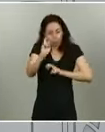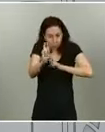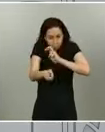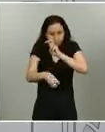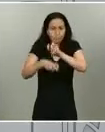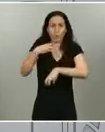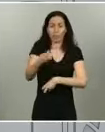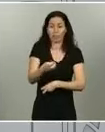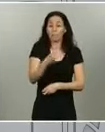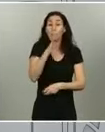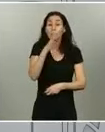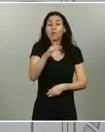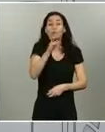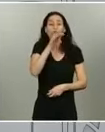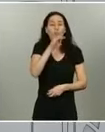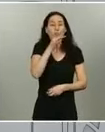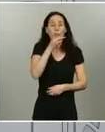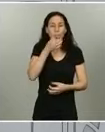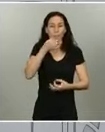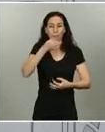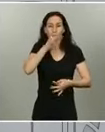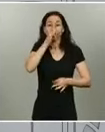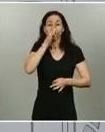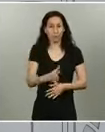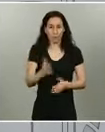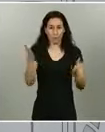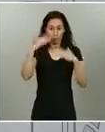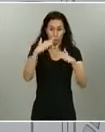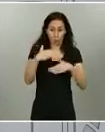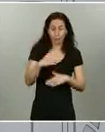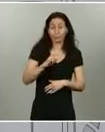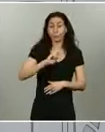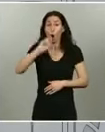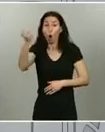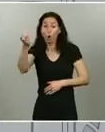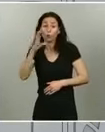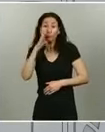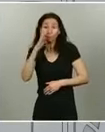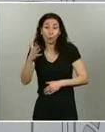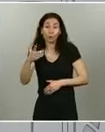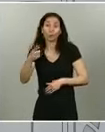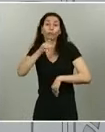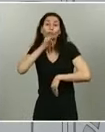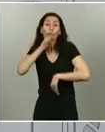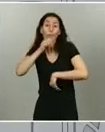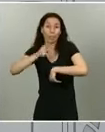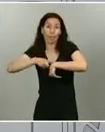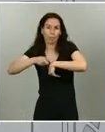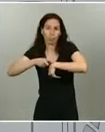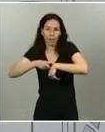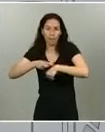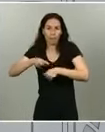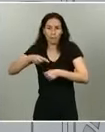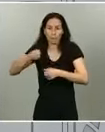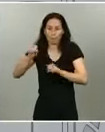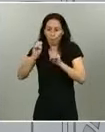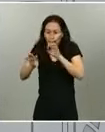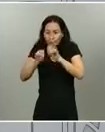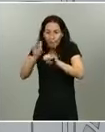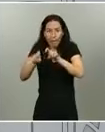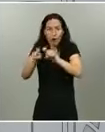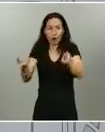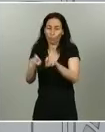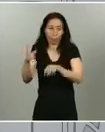confirmados. Otros entrarán porque no se habían notificado a tiempo. Pero, poco más o menos, estamos en torno a los 28.000 fallecidos